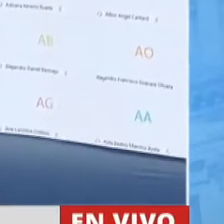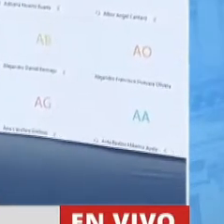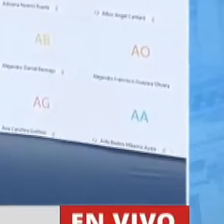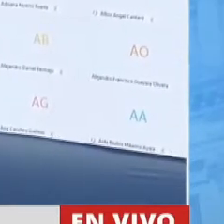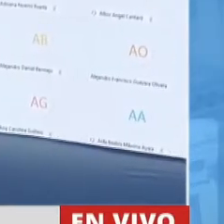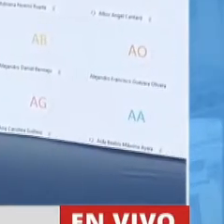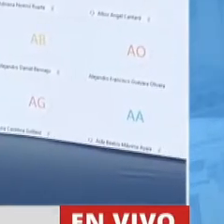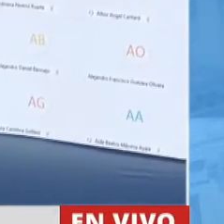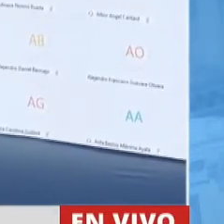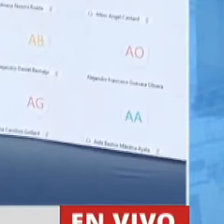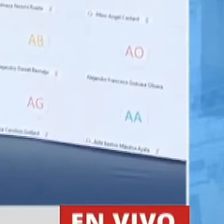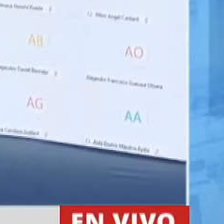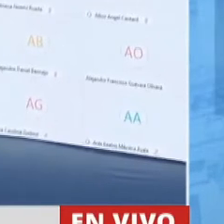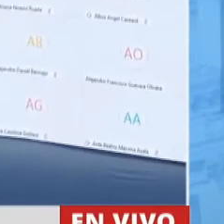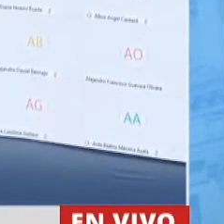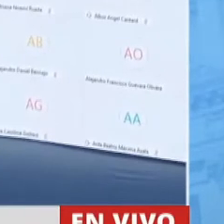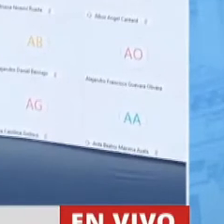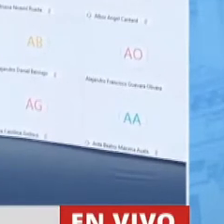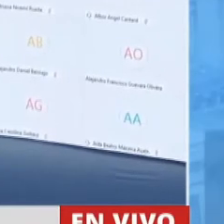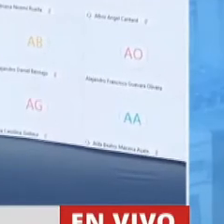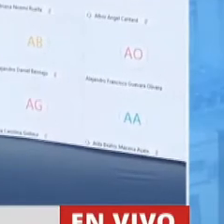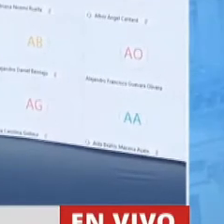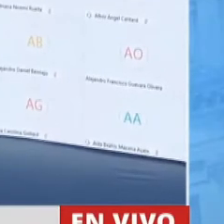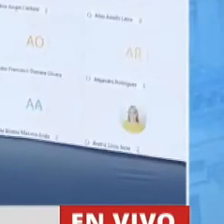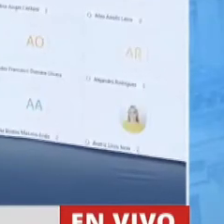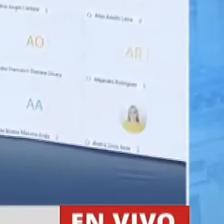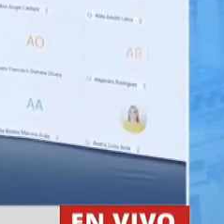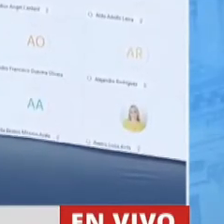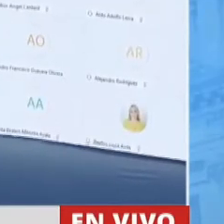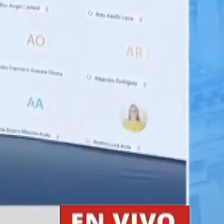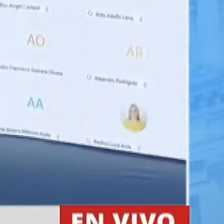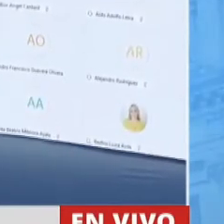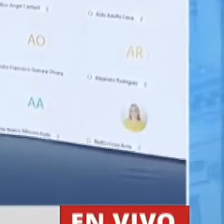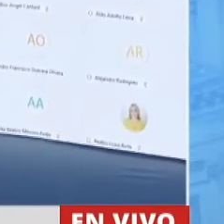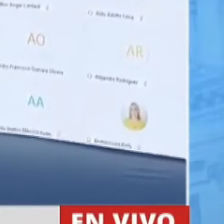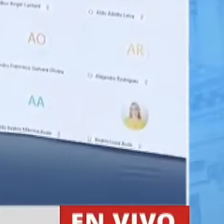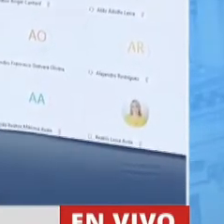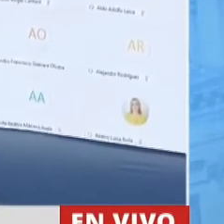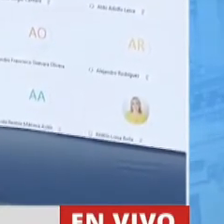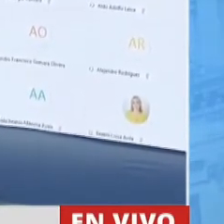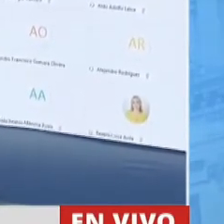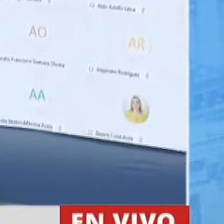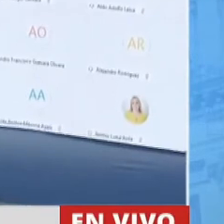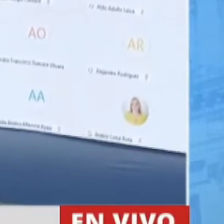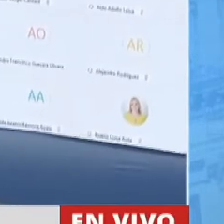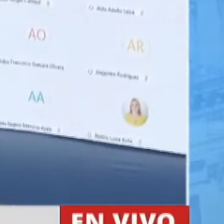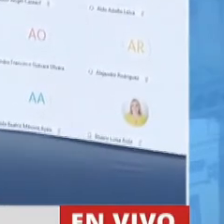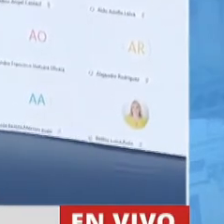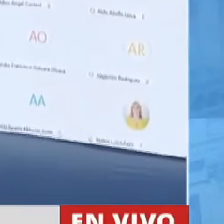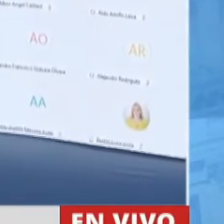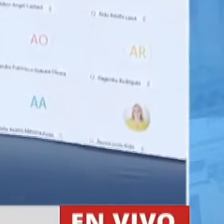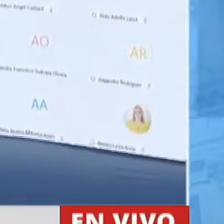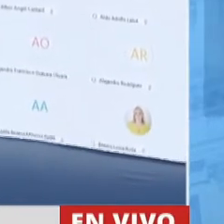ellos formados en el exterior, y que además están formando a otros en el exterior por la